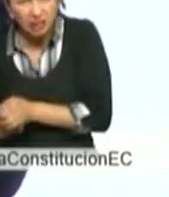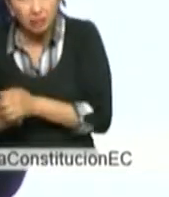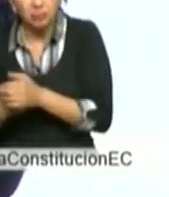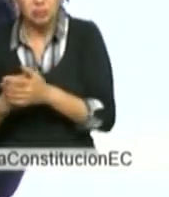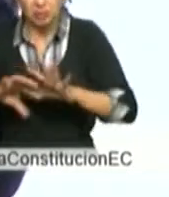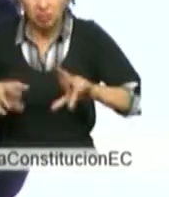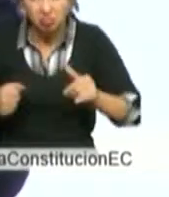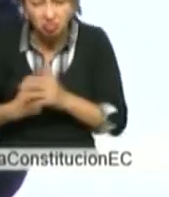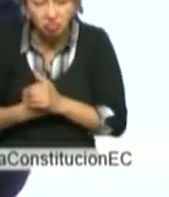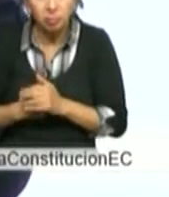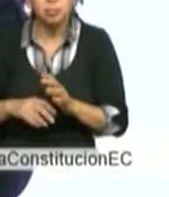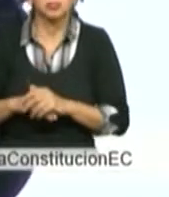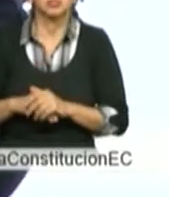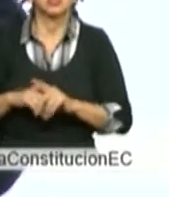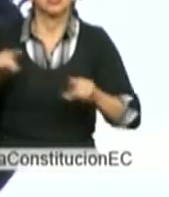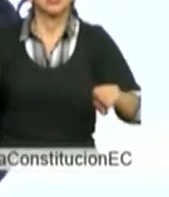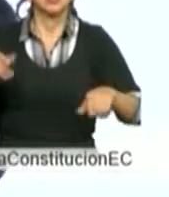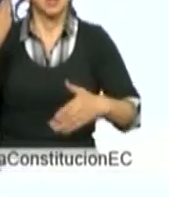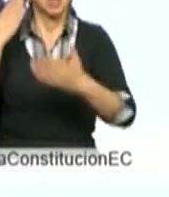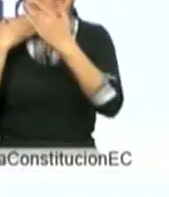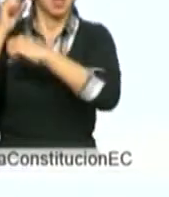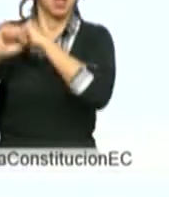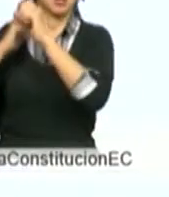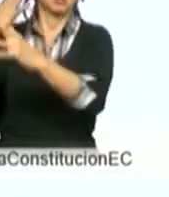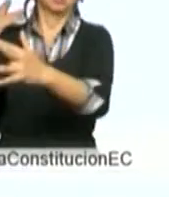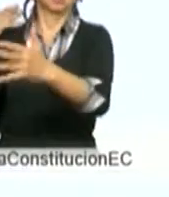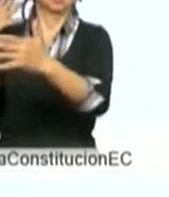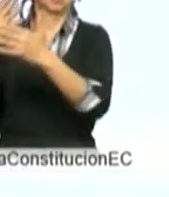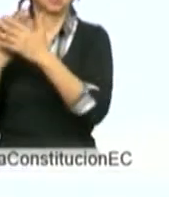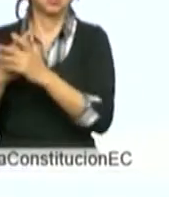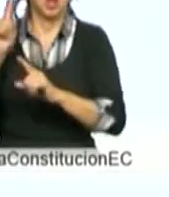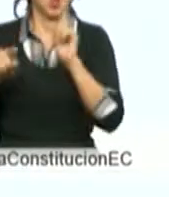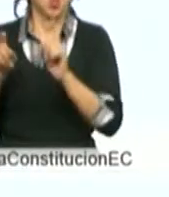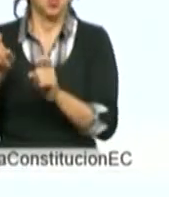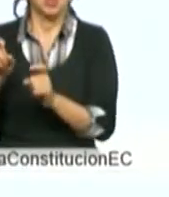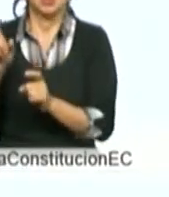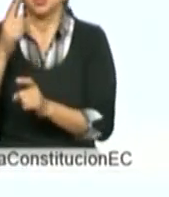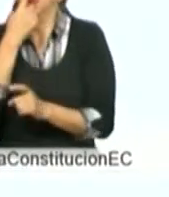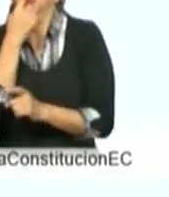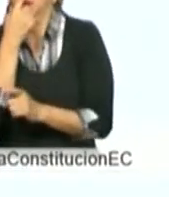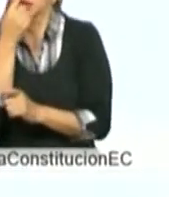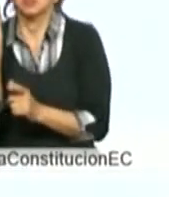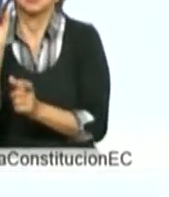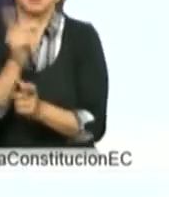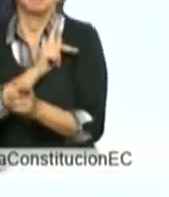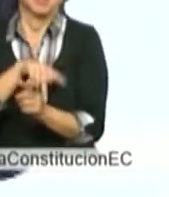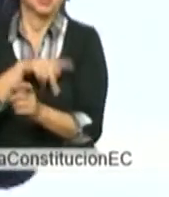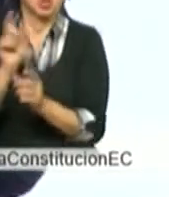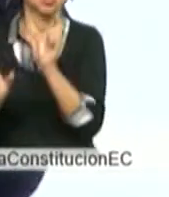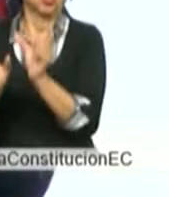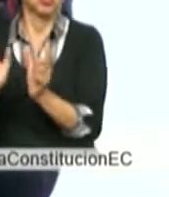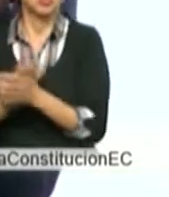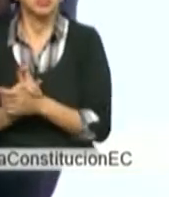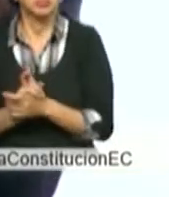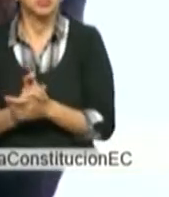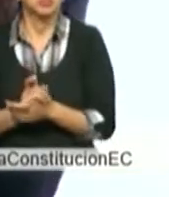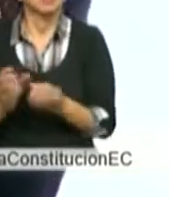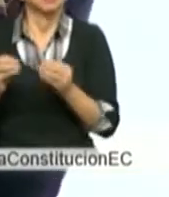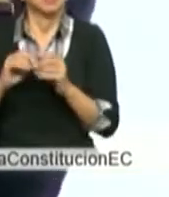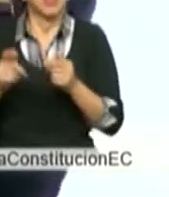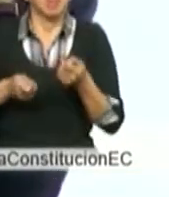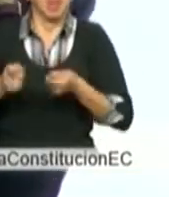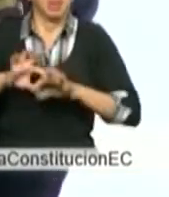extorsionador, tomado por solamente intereses particulares que habían mancillado,